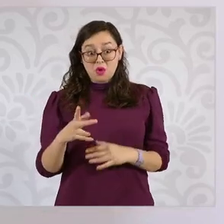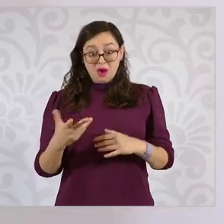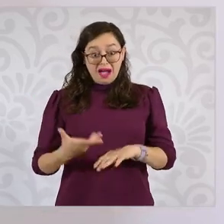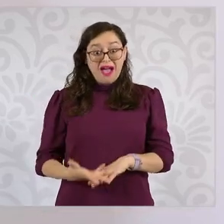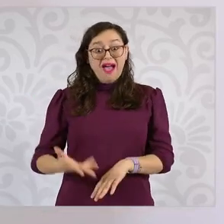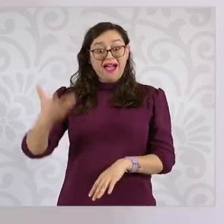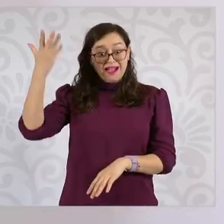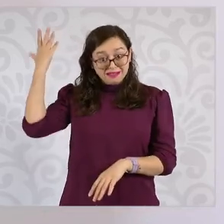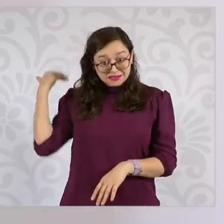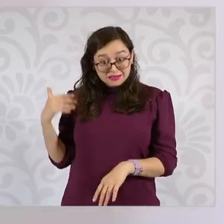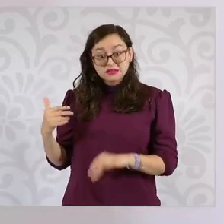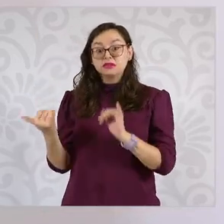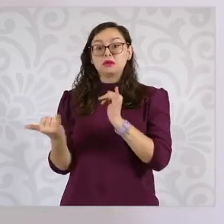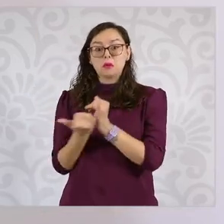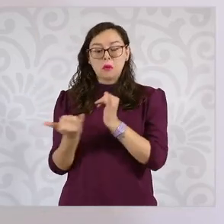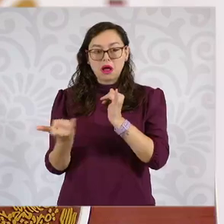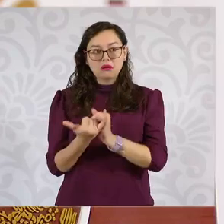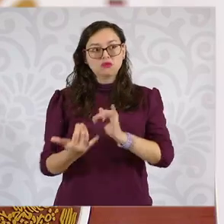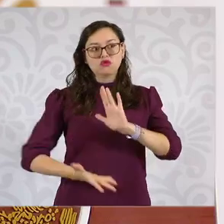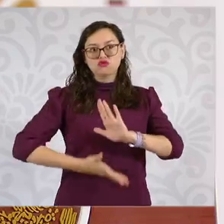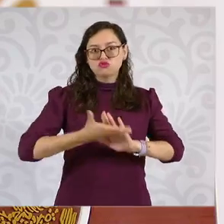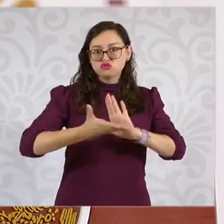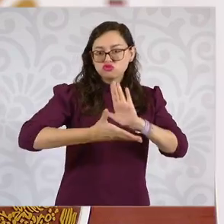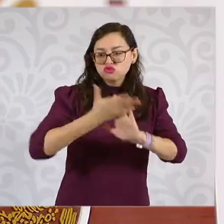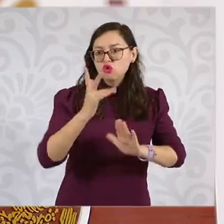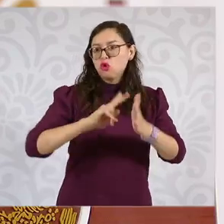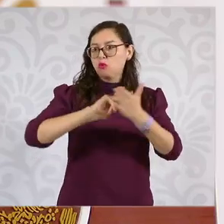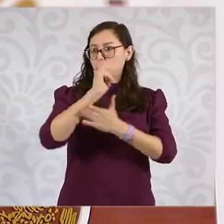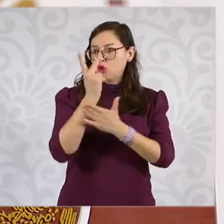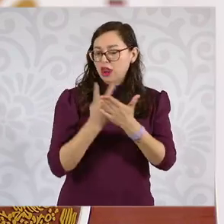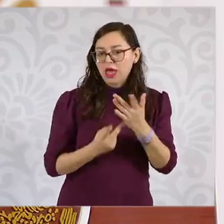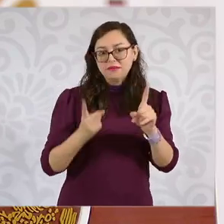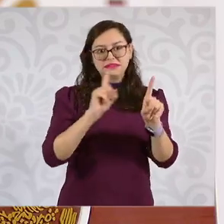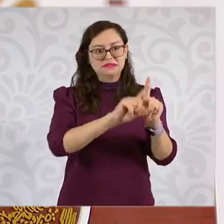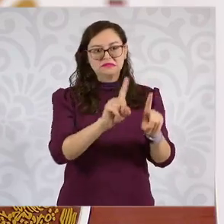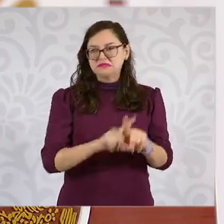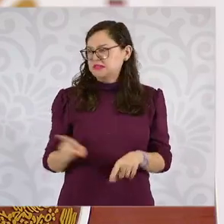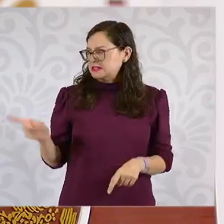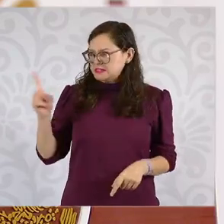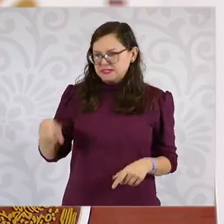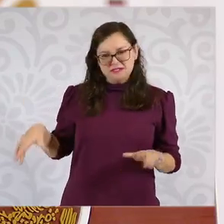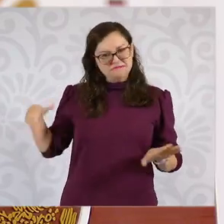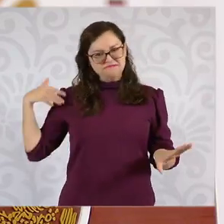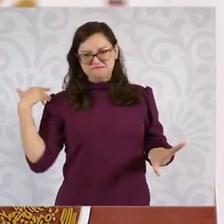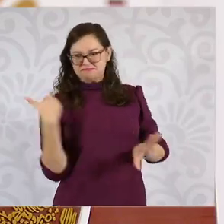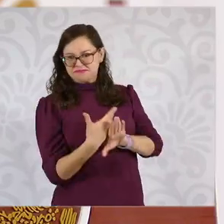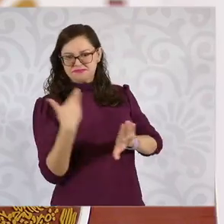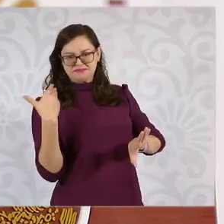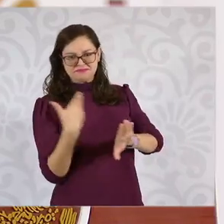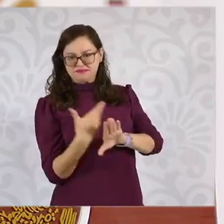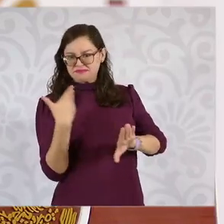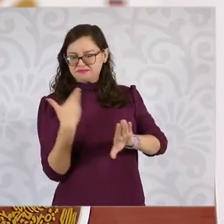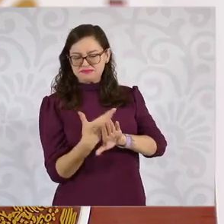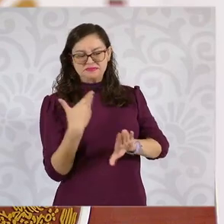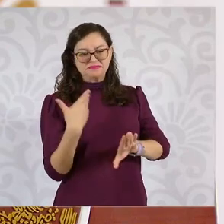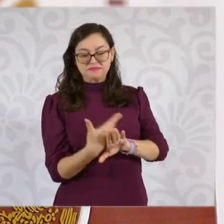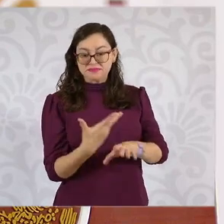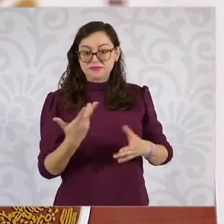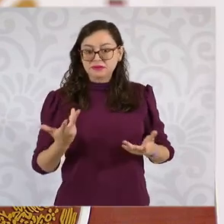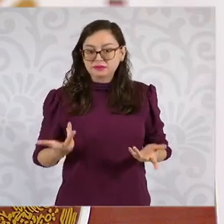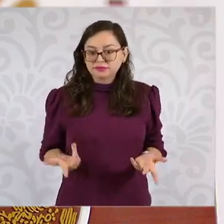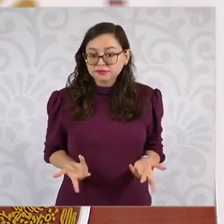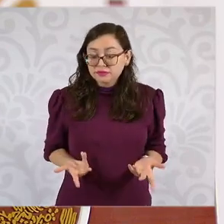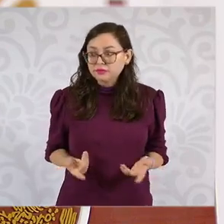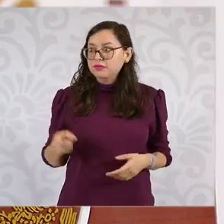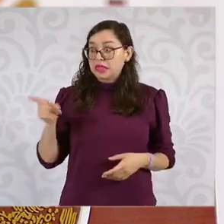o políticas de bienestar. También han retrasado la emisión de resoluciones